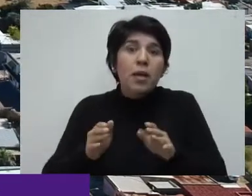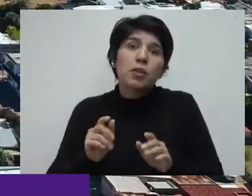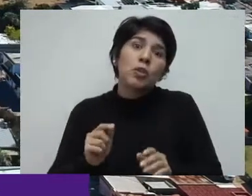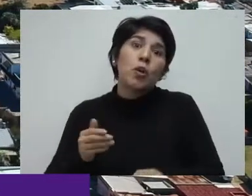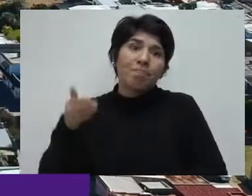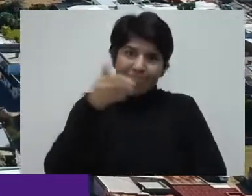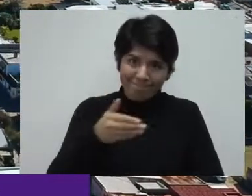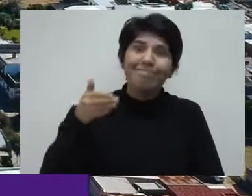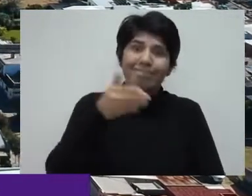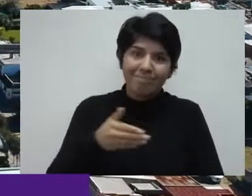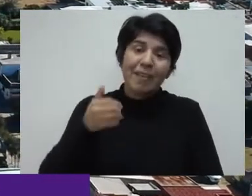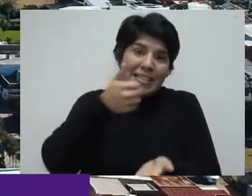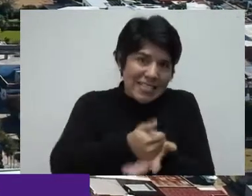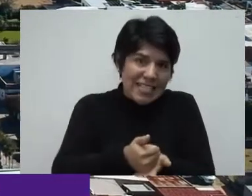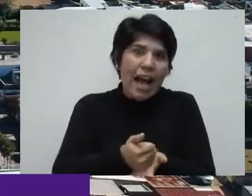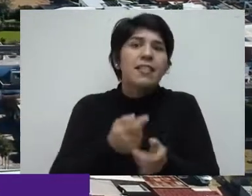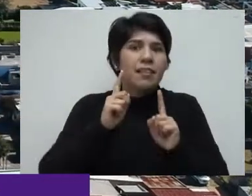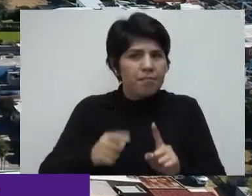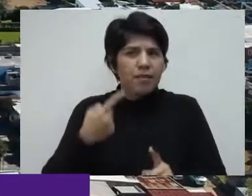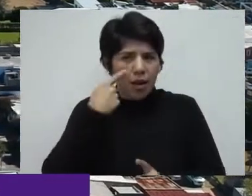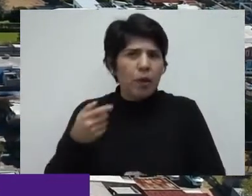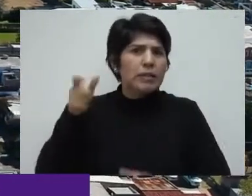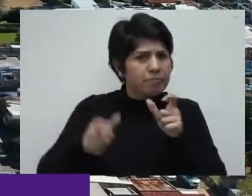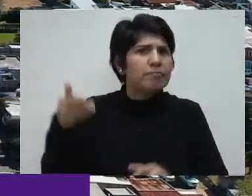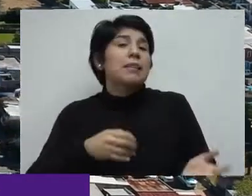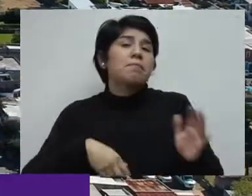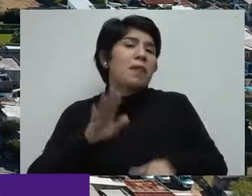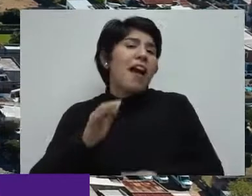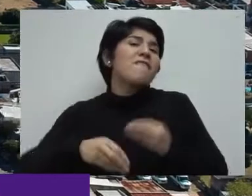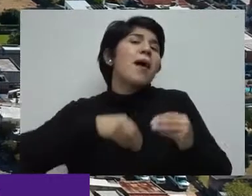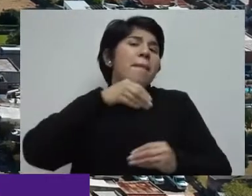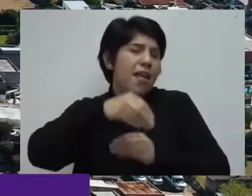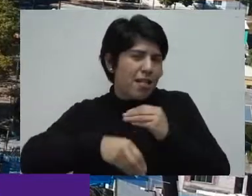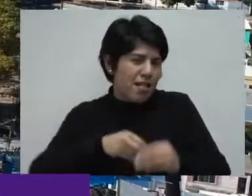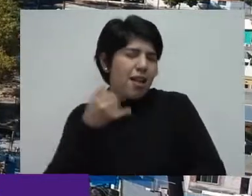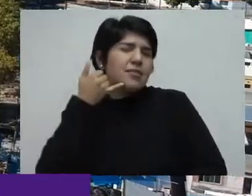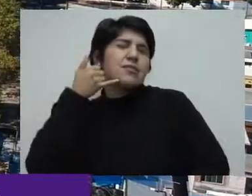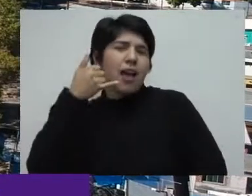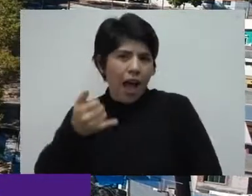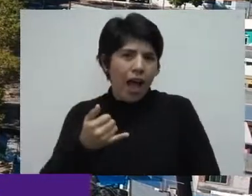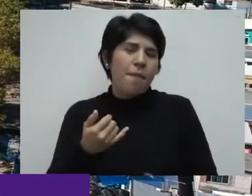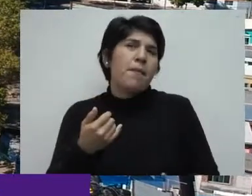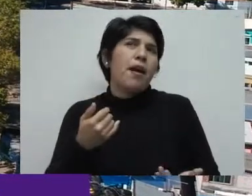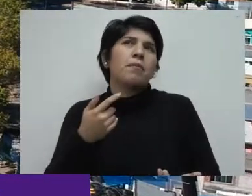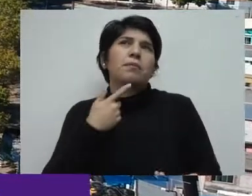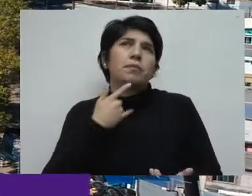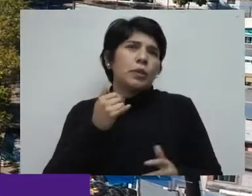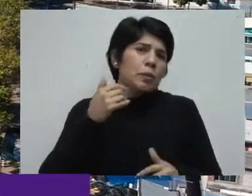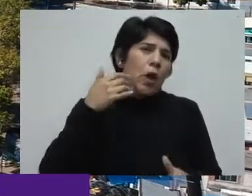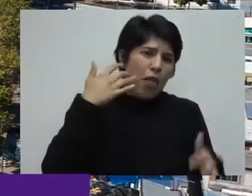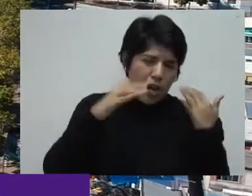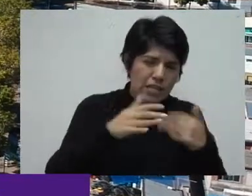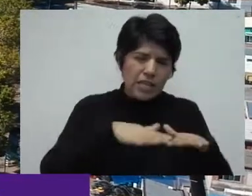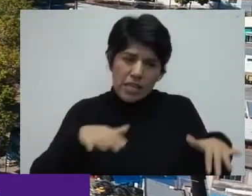la presencialidad, también ahí se vio la demanda. Llaman mucho los familiares, más que nada lo que ves la población